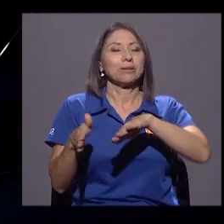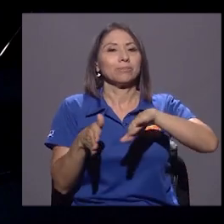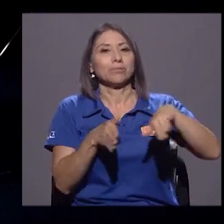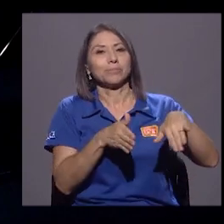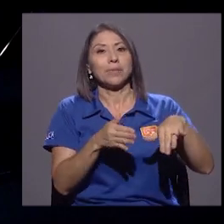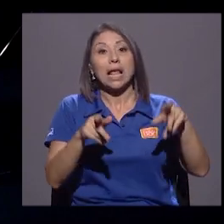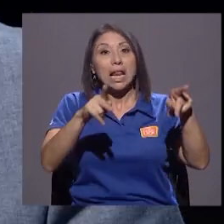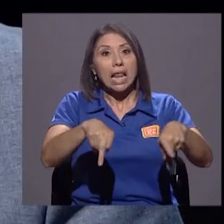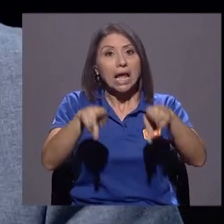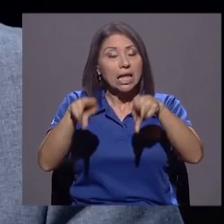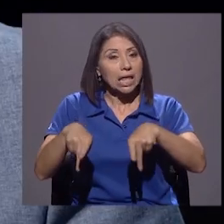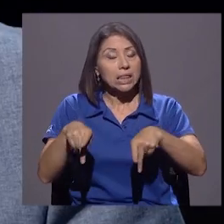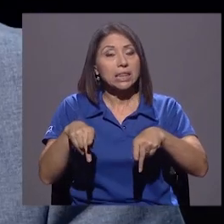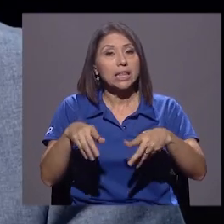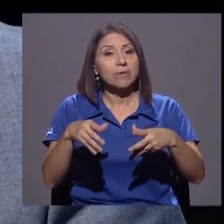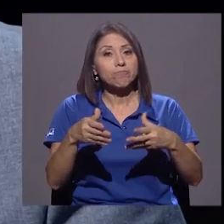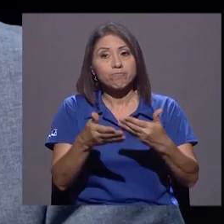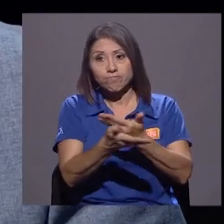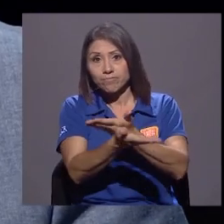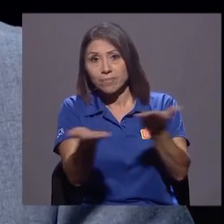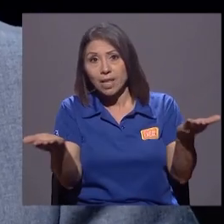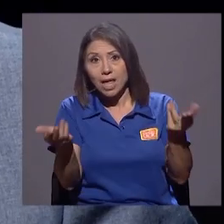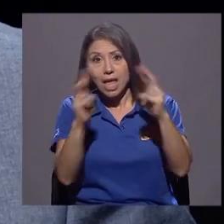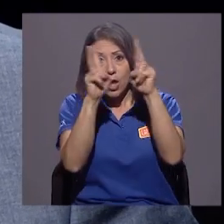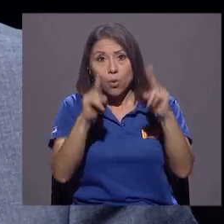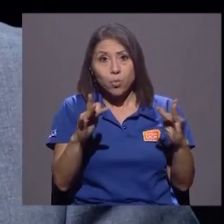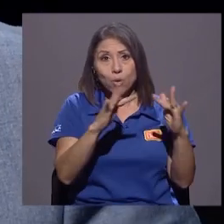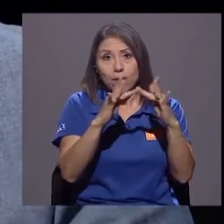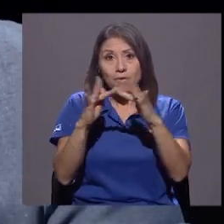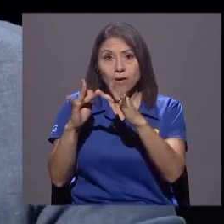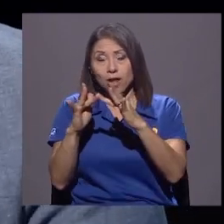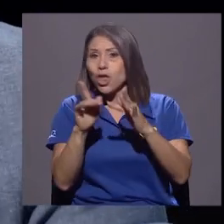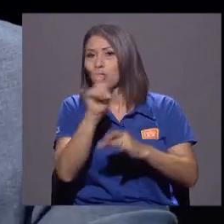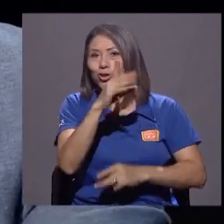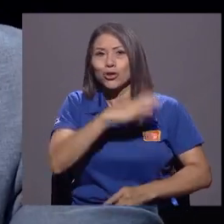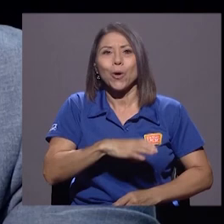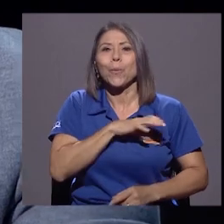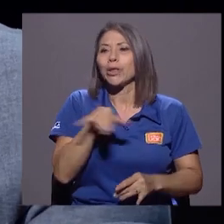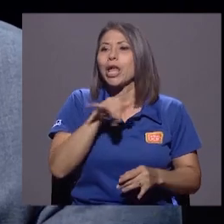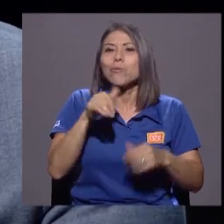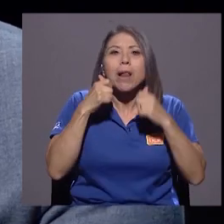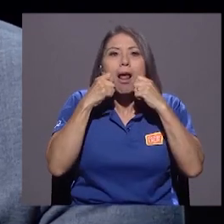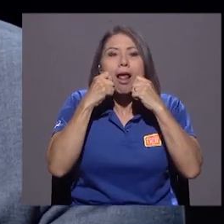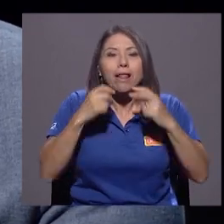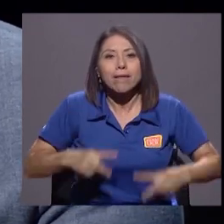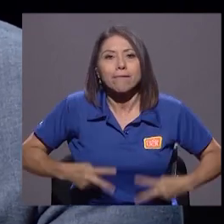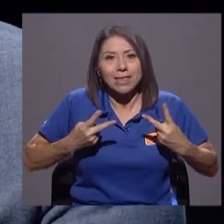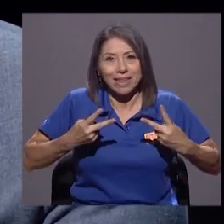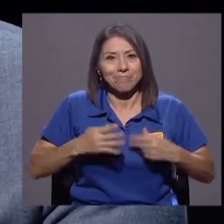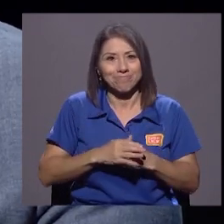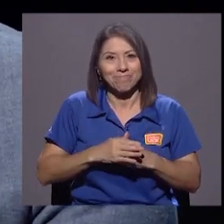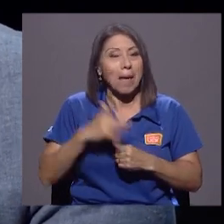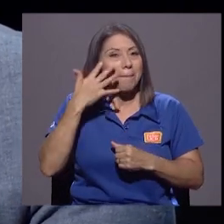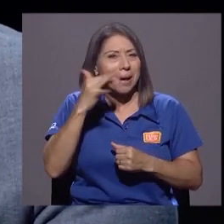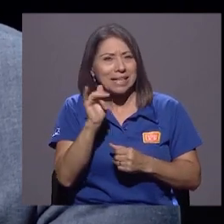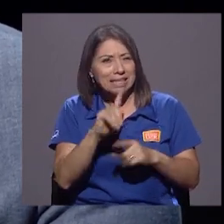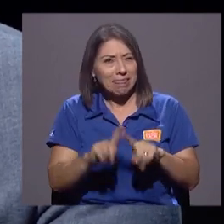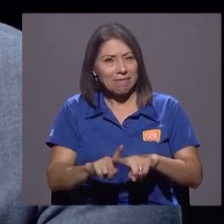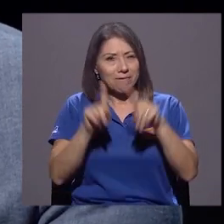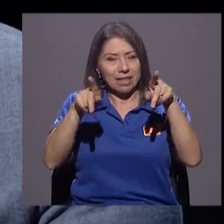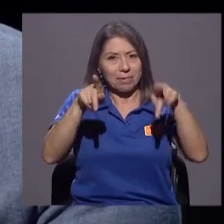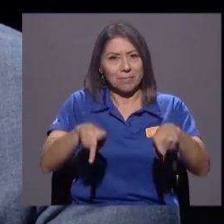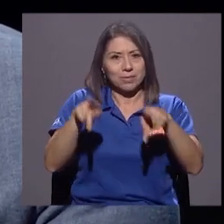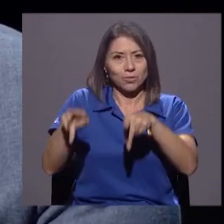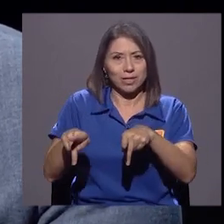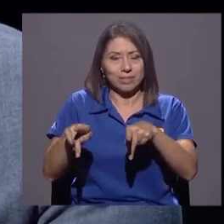la gente no se comporta en las redes sociales como en la vida. Parece que hay otro personaje en ocasiones, sobre todo a partir